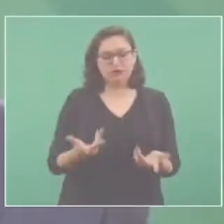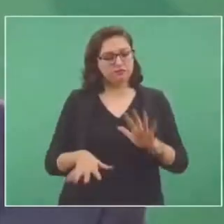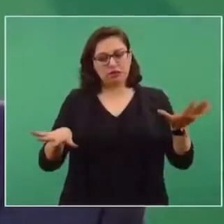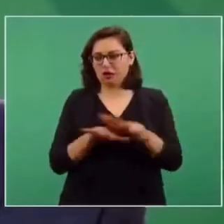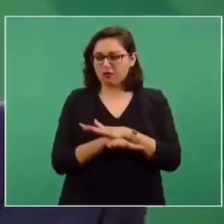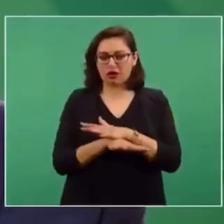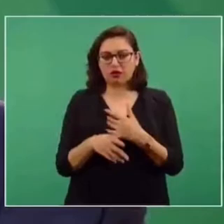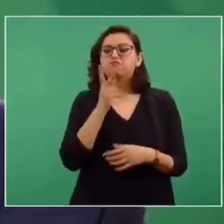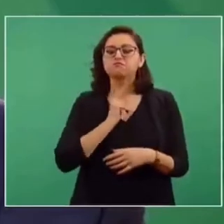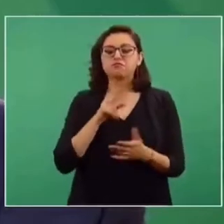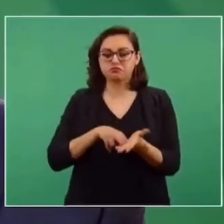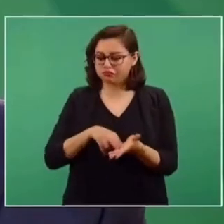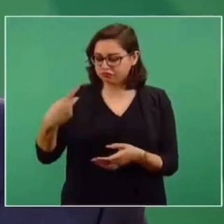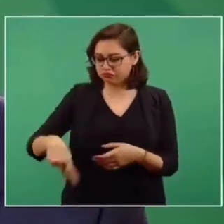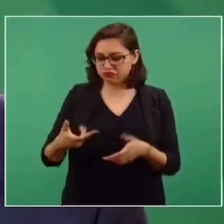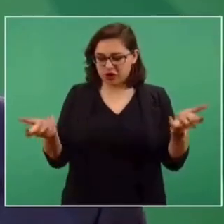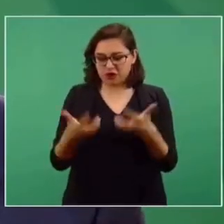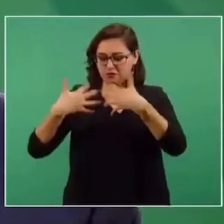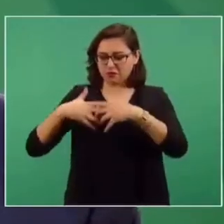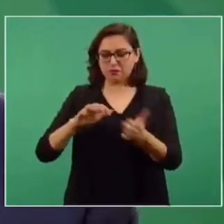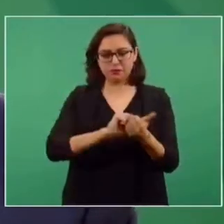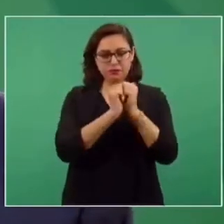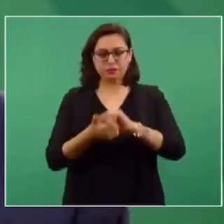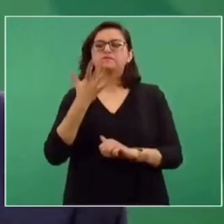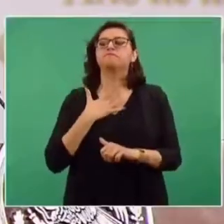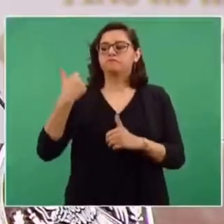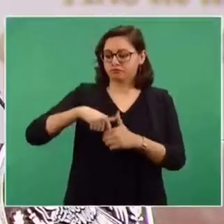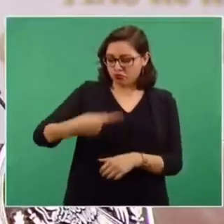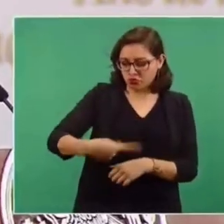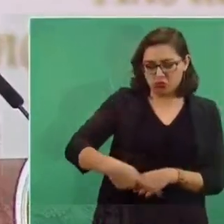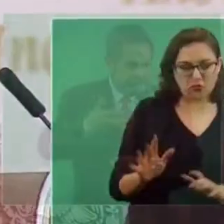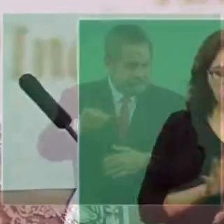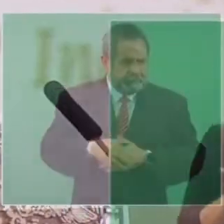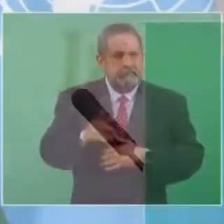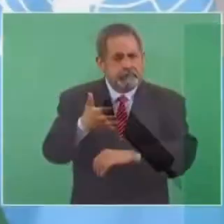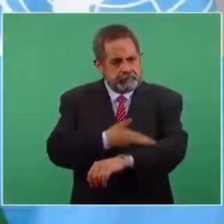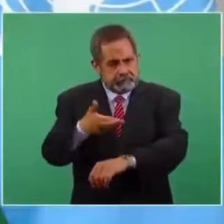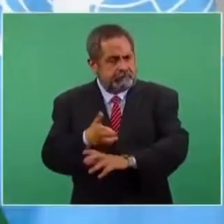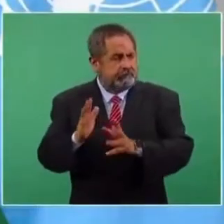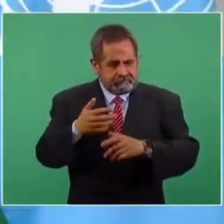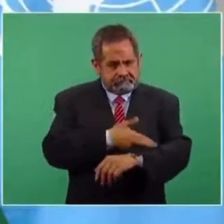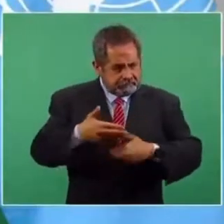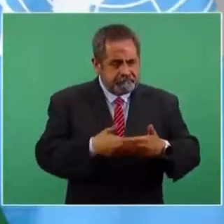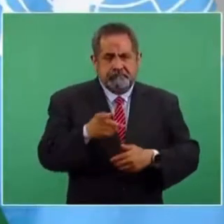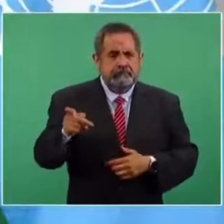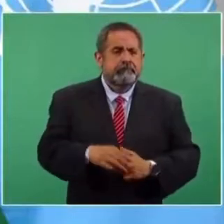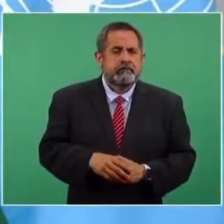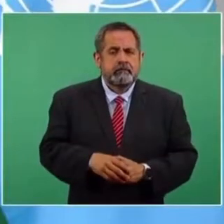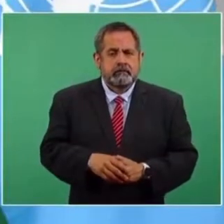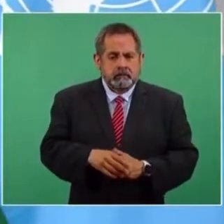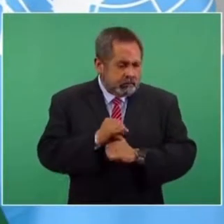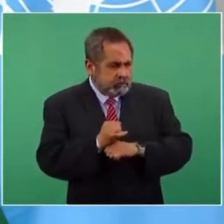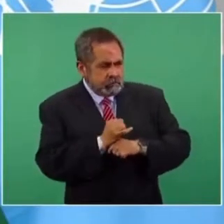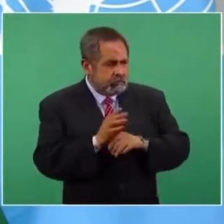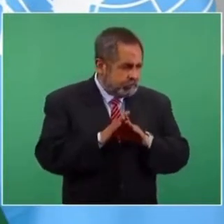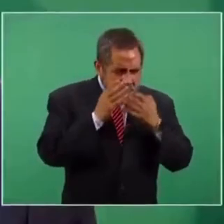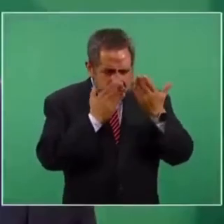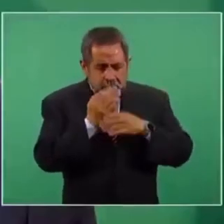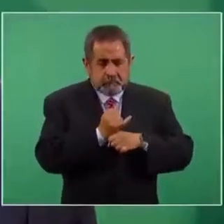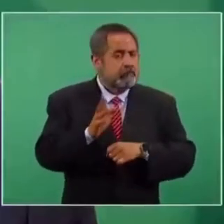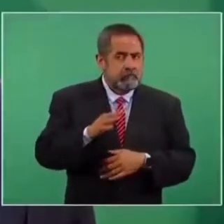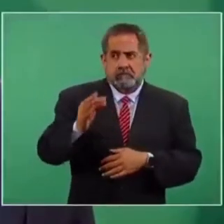vamos a procesar toda la materia prima en nuestro país y vamos a producir las gasolinas que consumimos. Ya están haciendo las averiguaciones,